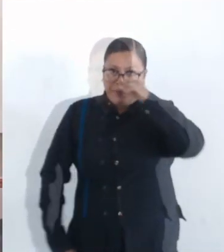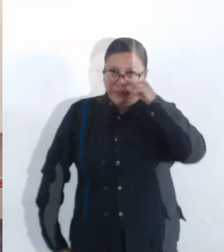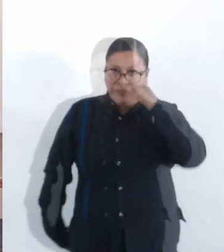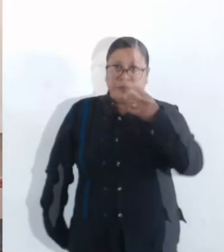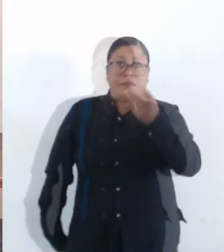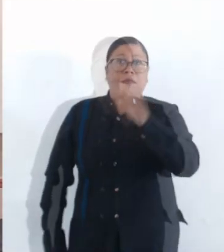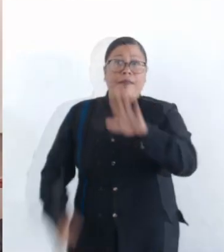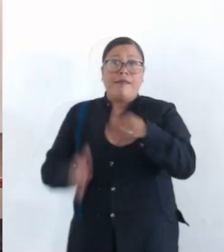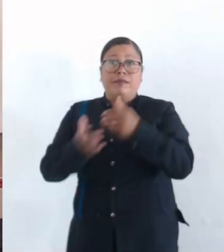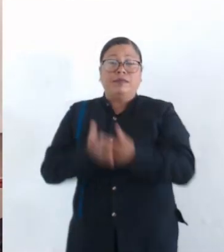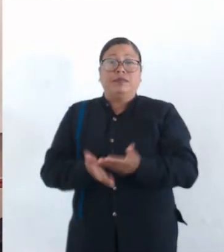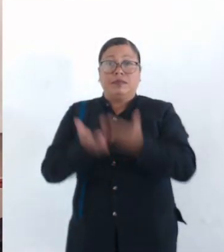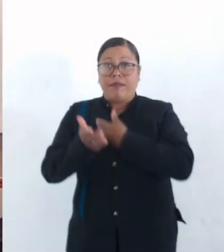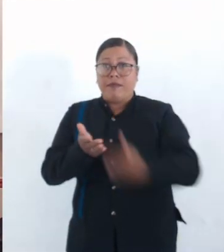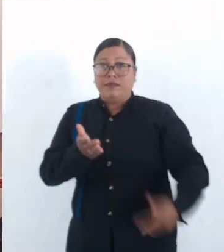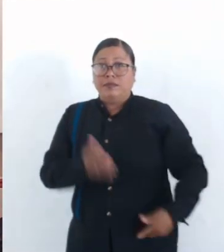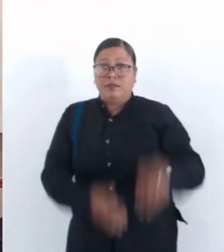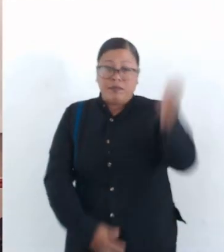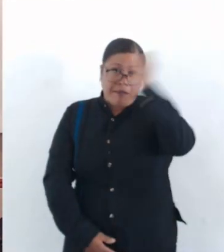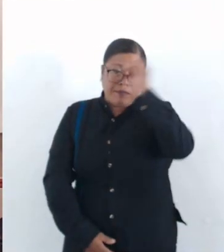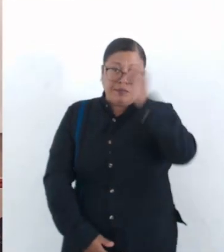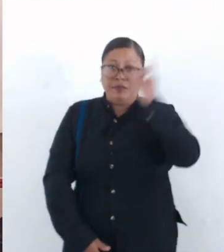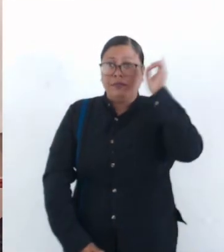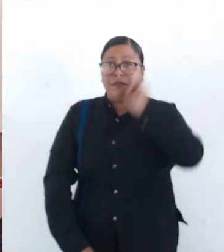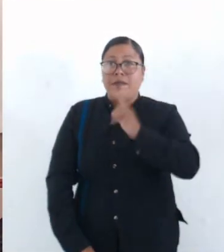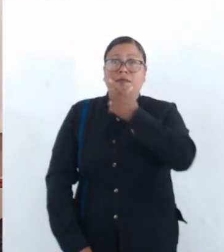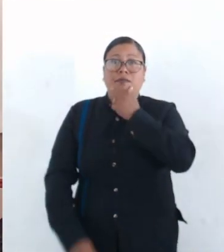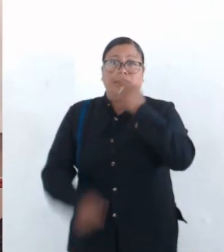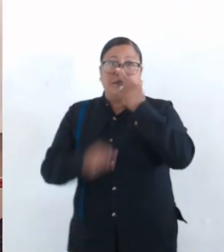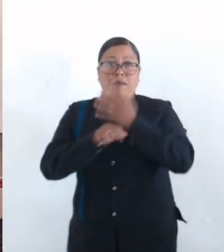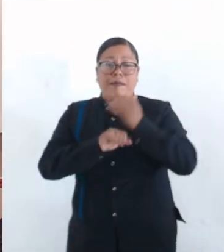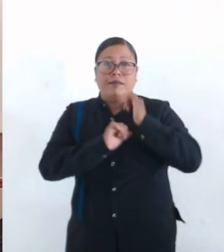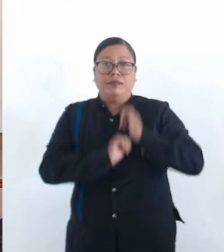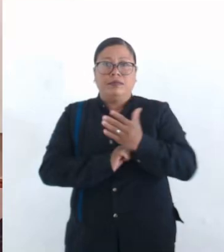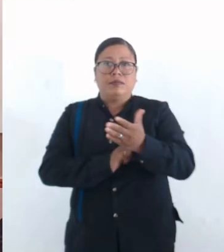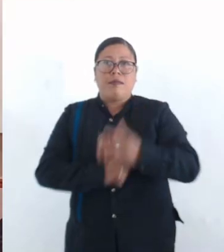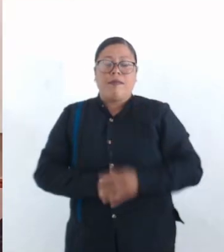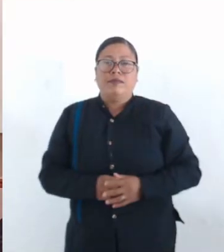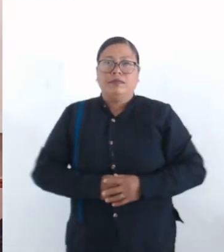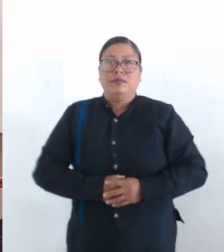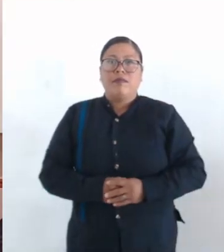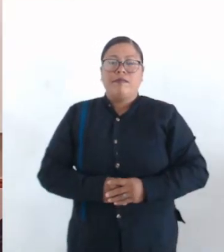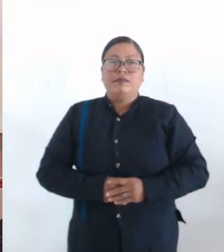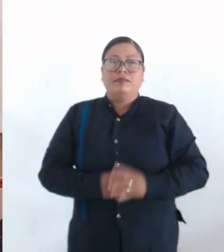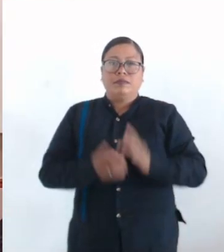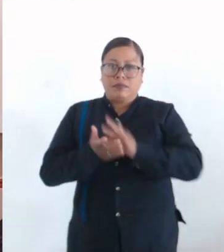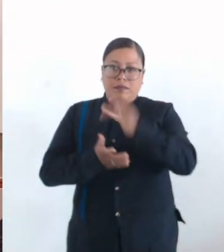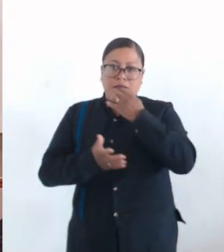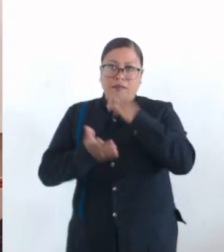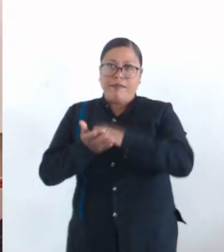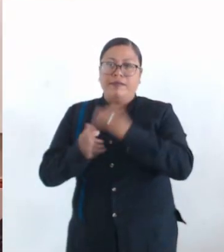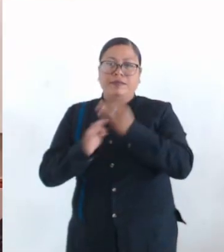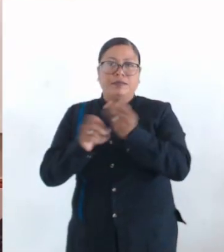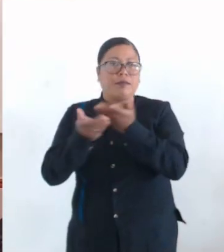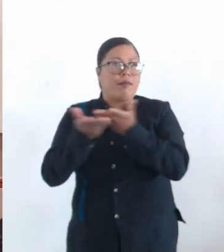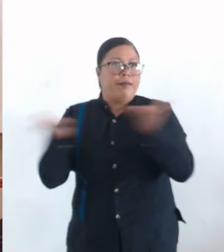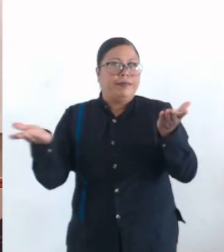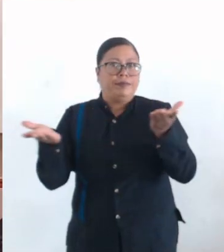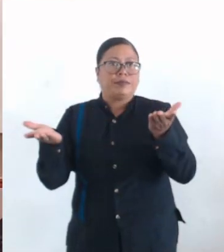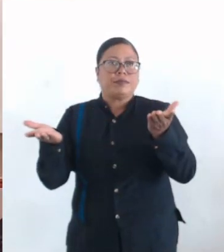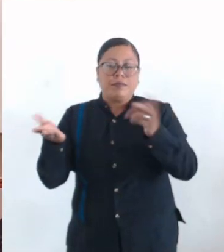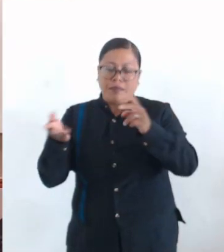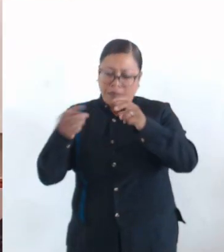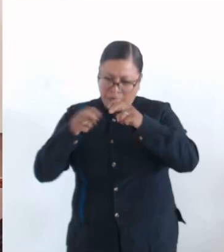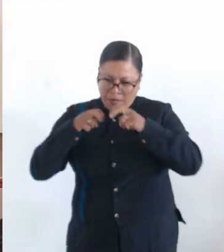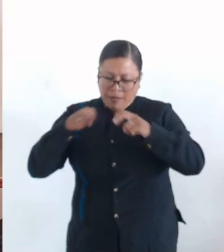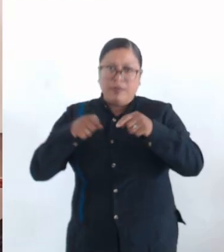Es cuanto, señor presidente, está a su consideración y de las señoras y señores concejales. Gracias, secretaria Sámeta, la aprobación de este honorable